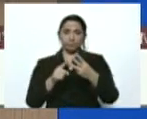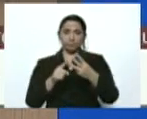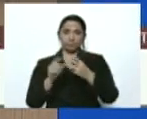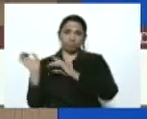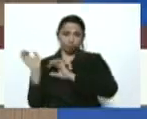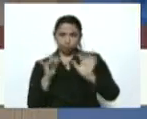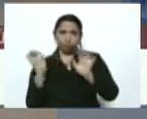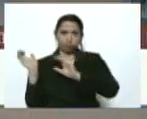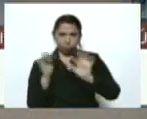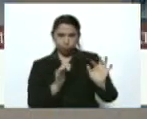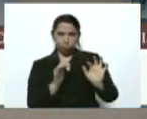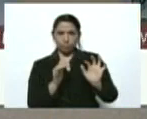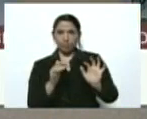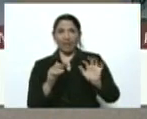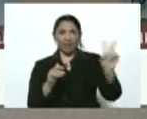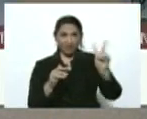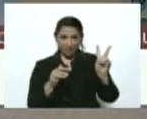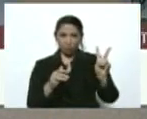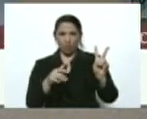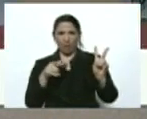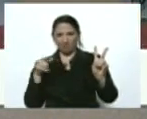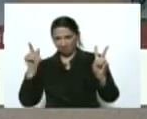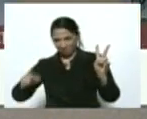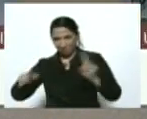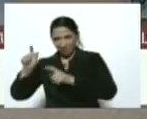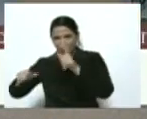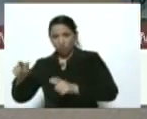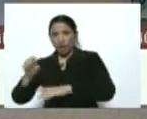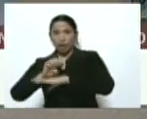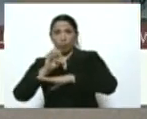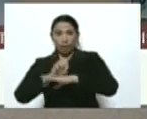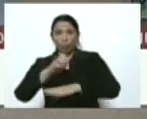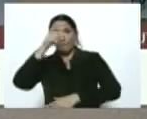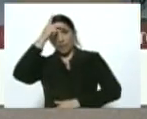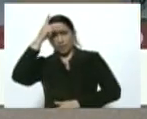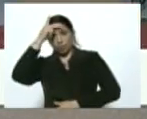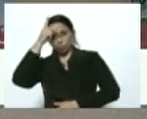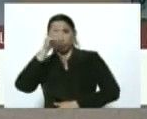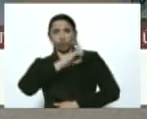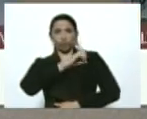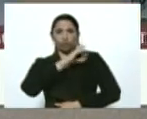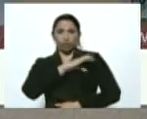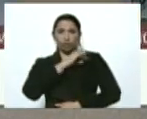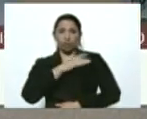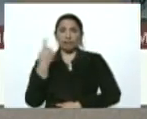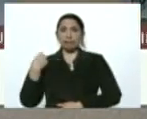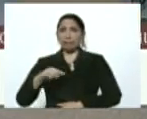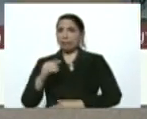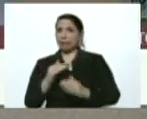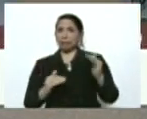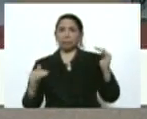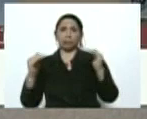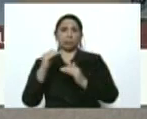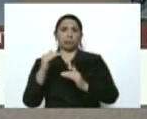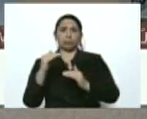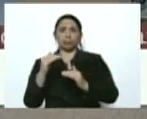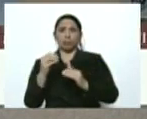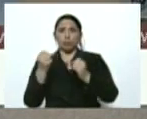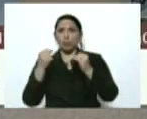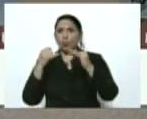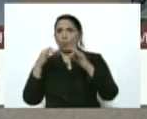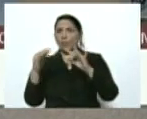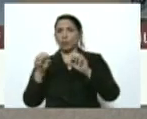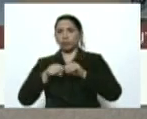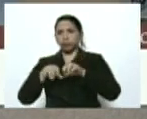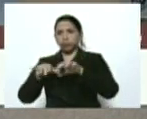de los casos que han regresado a Venezuela, Ecuador, Perú, Chile, tienen una tasa muy alta potencial de